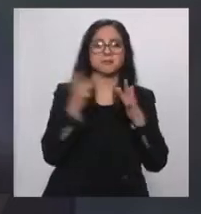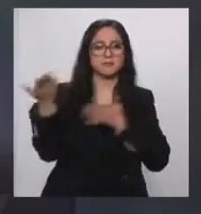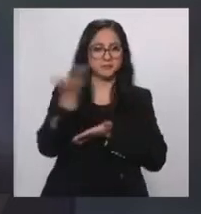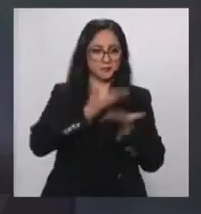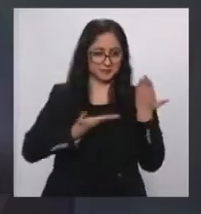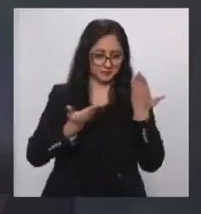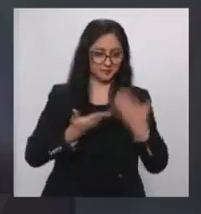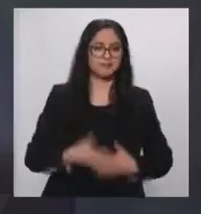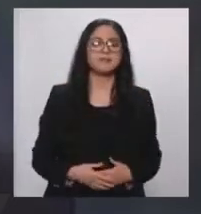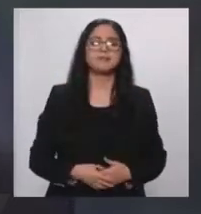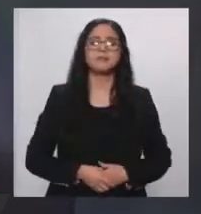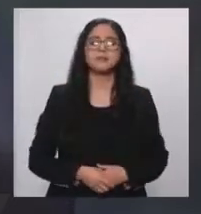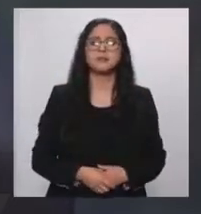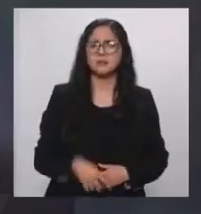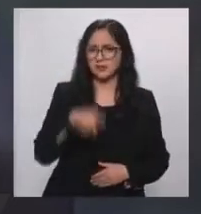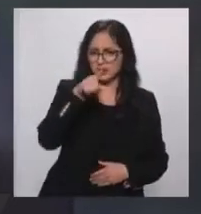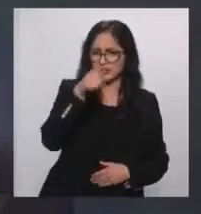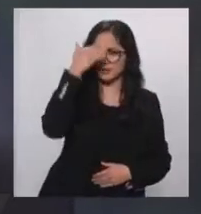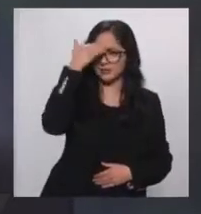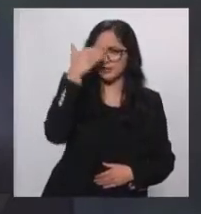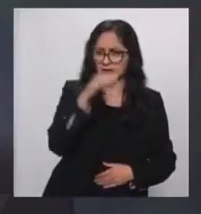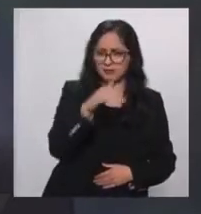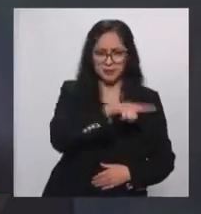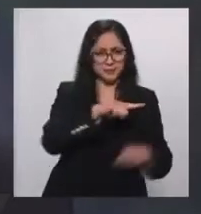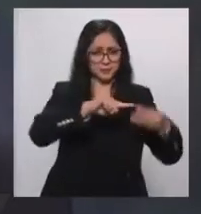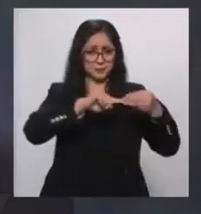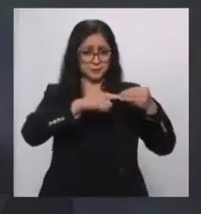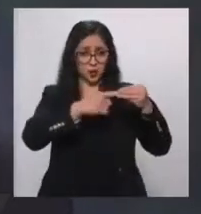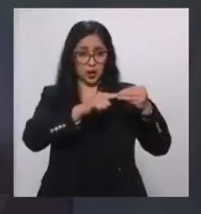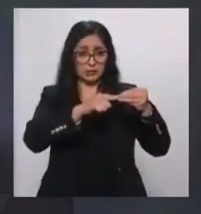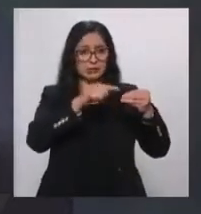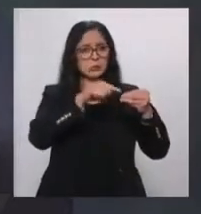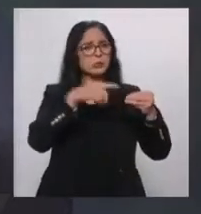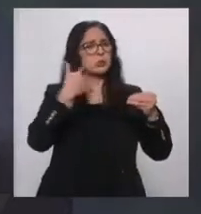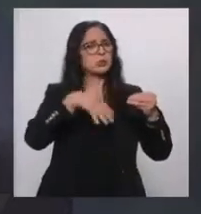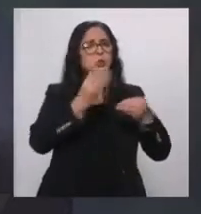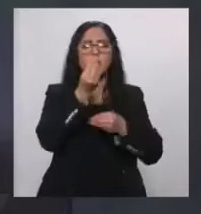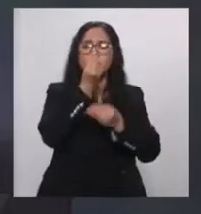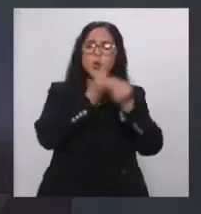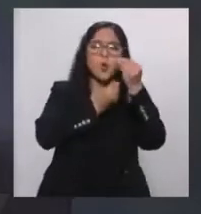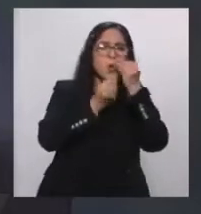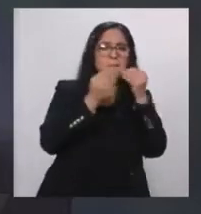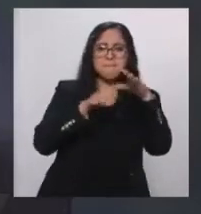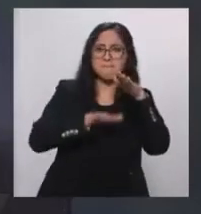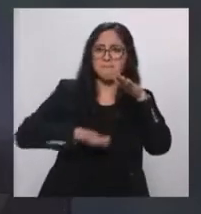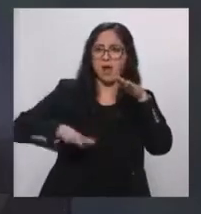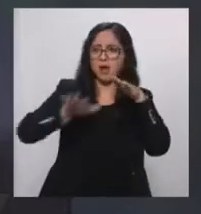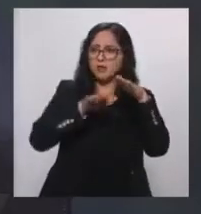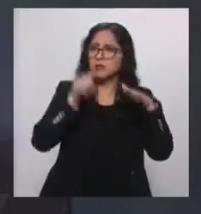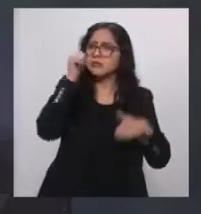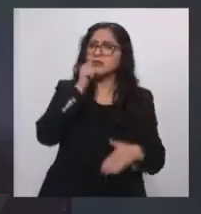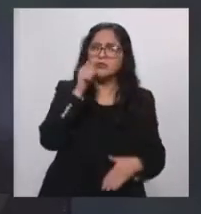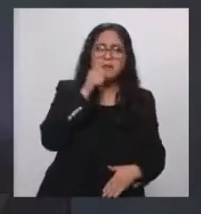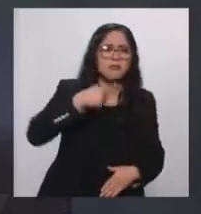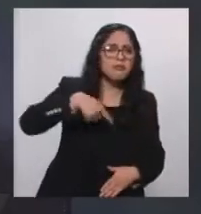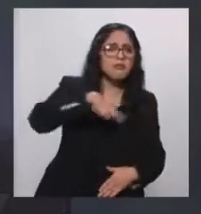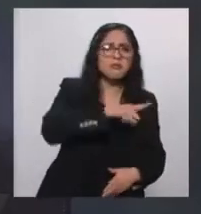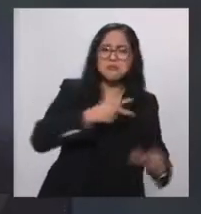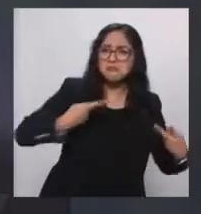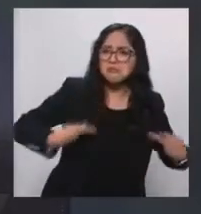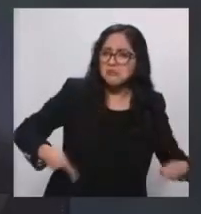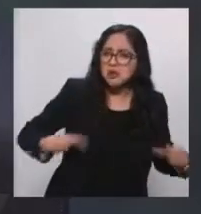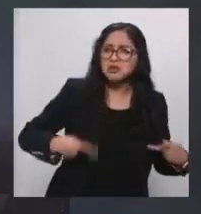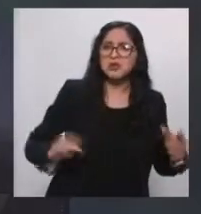Sin duda alguna, los frijoles forman parte de la dieta básica de todos los mexicanos. Caldosos,